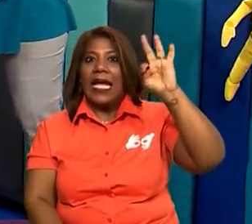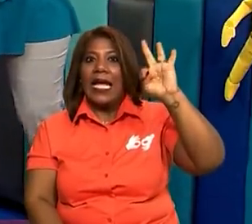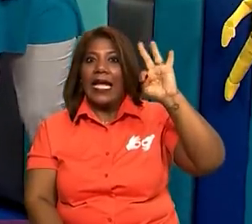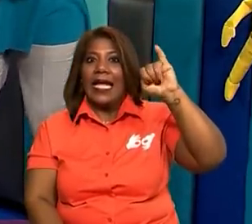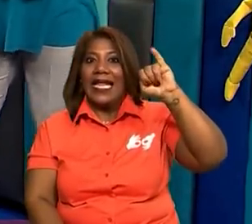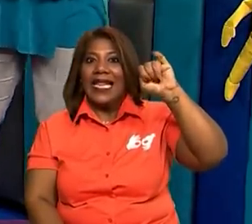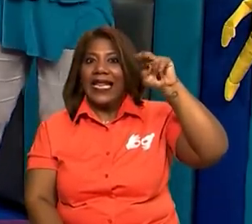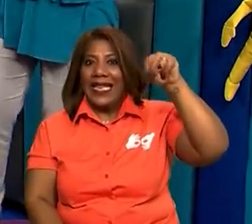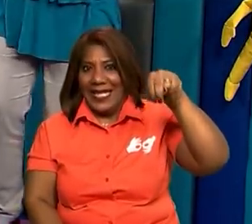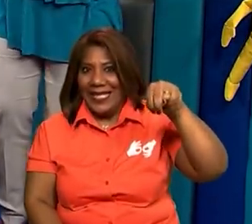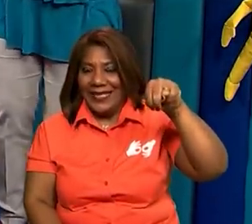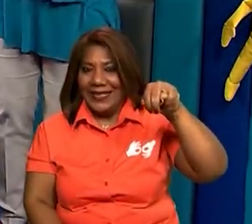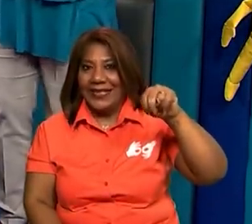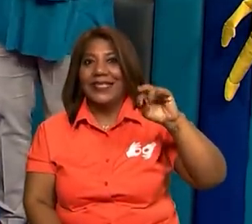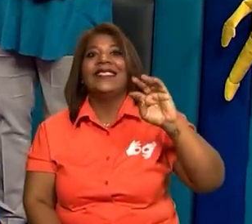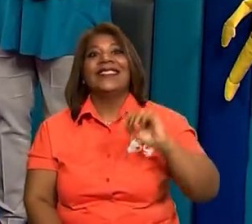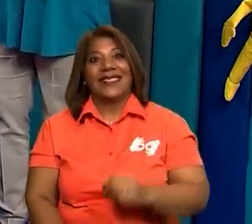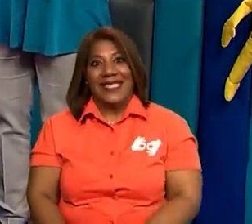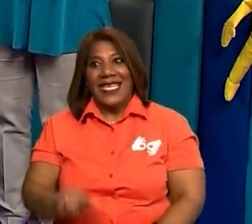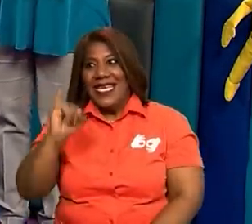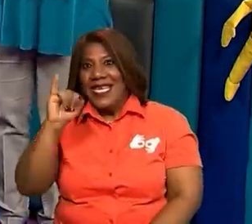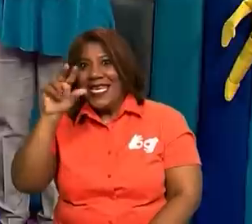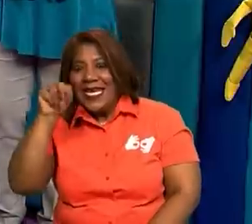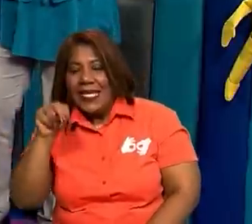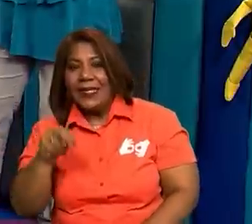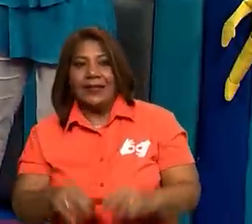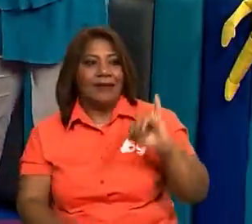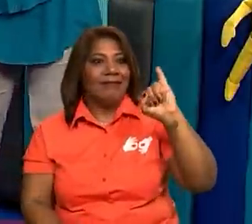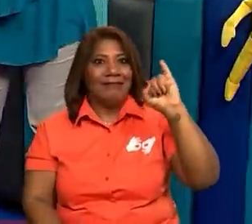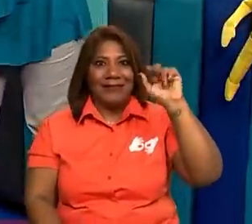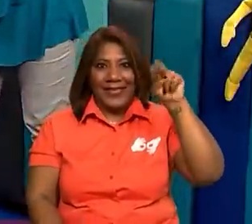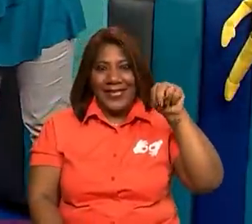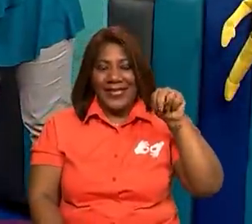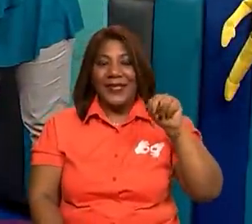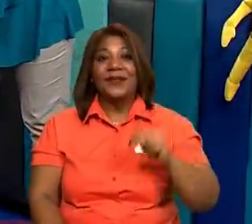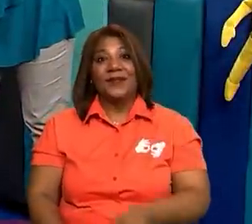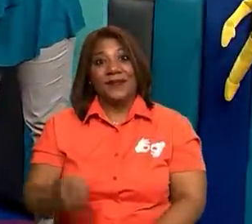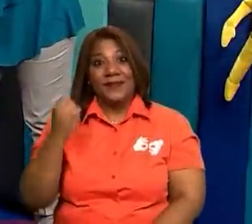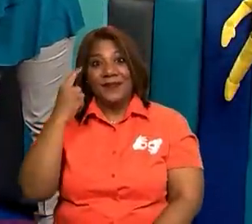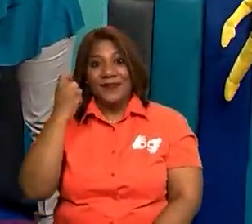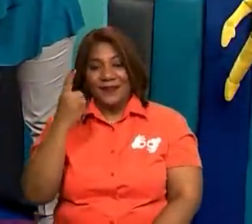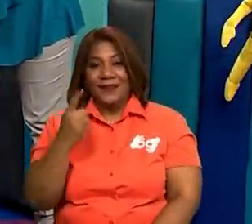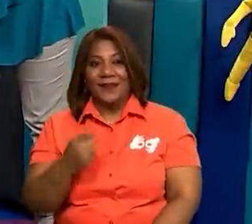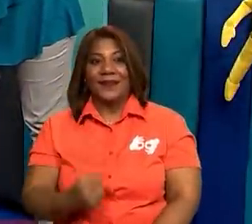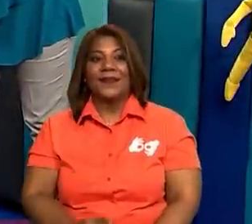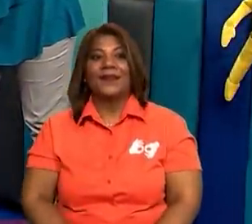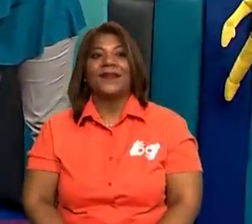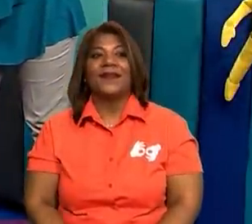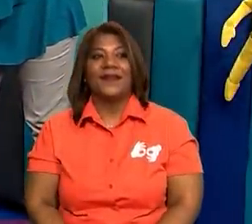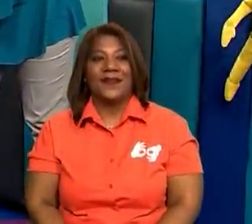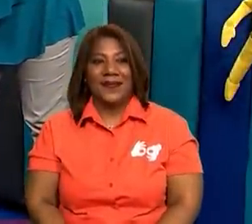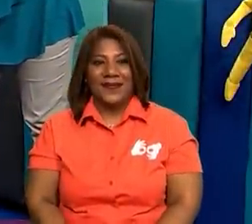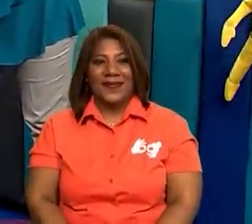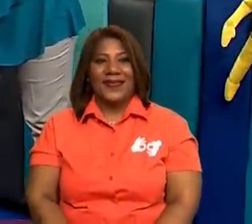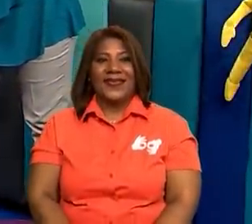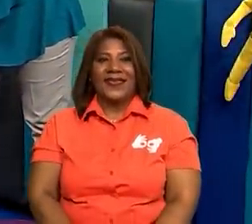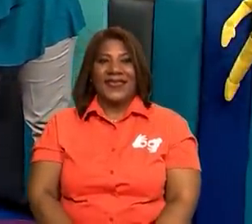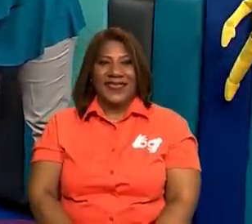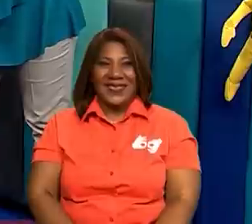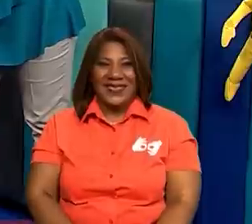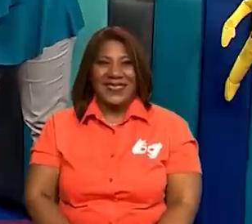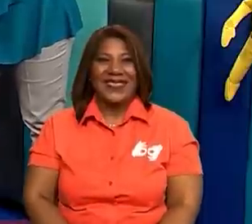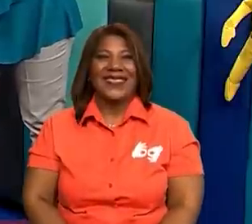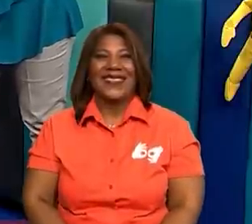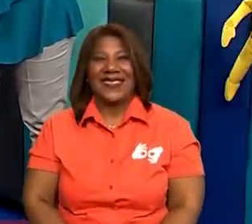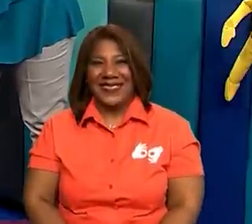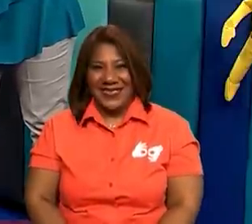Calcetín. Ajá, muy bien. Y los niños pueden también, o ellos los que escriben, van